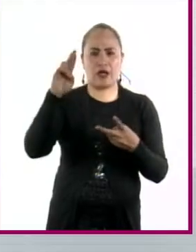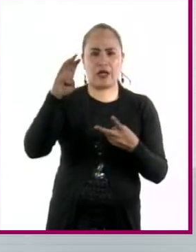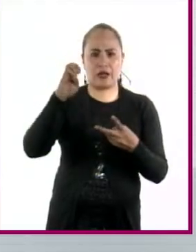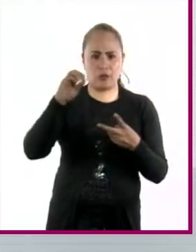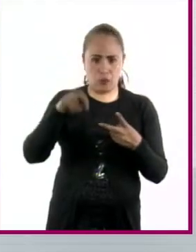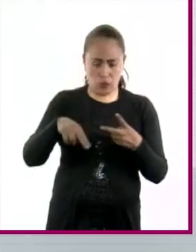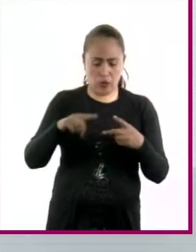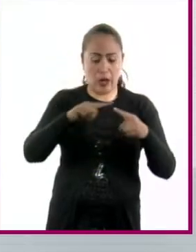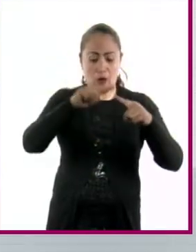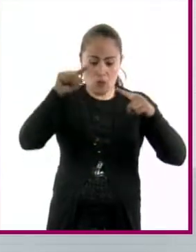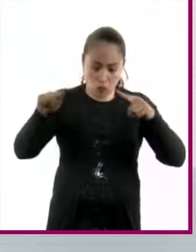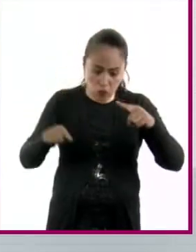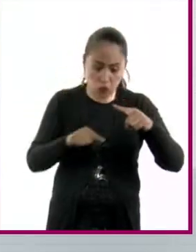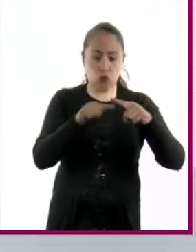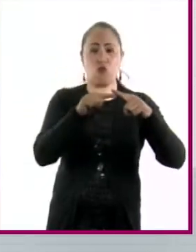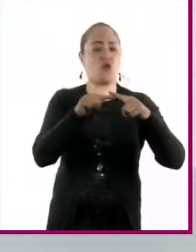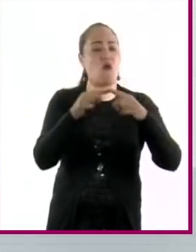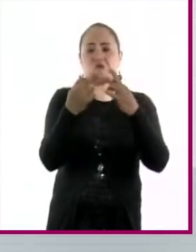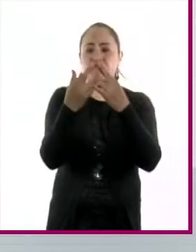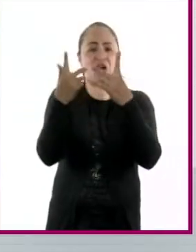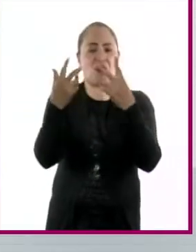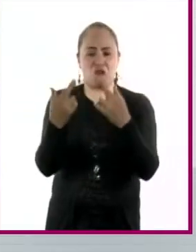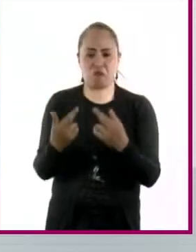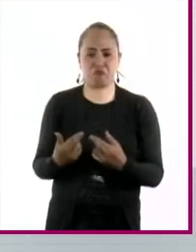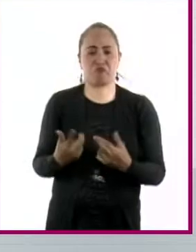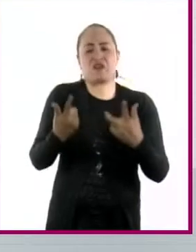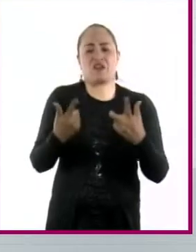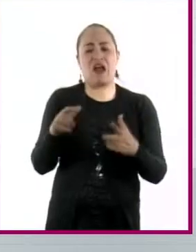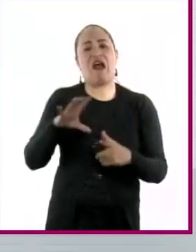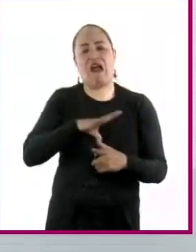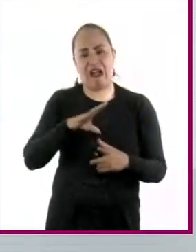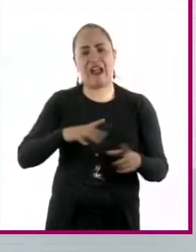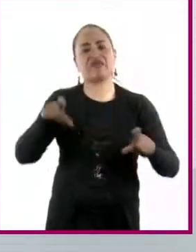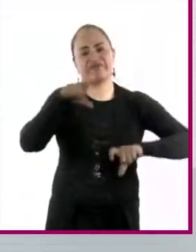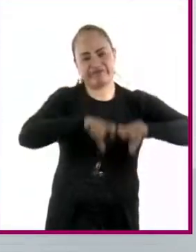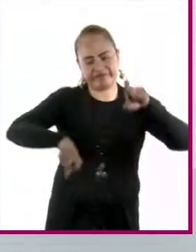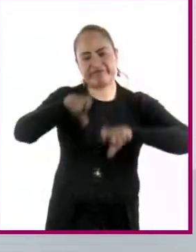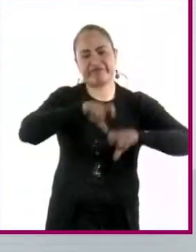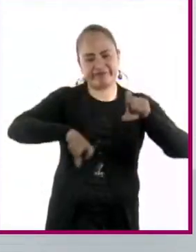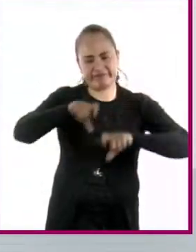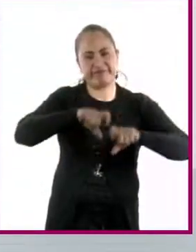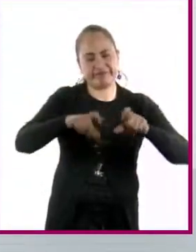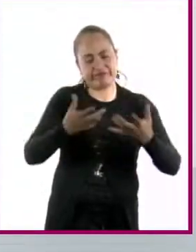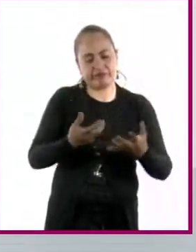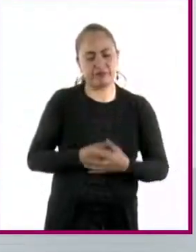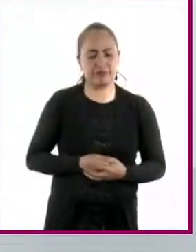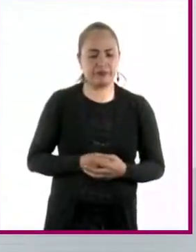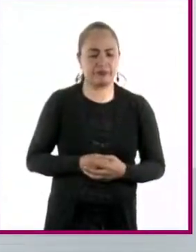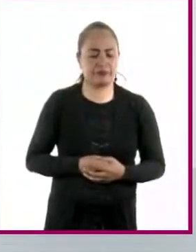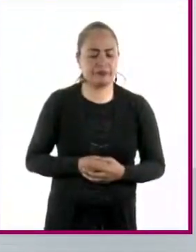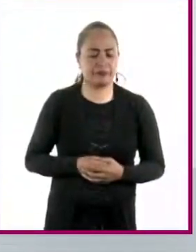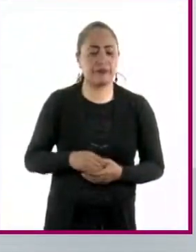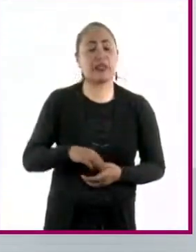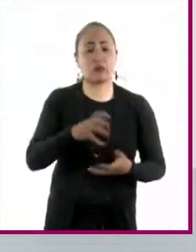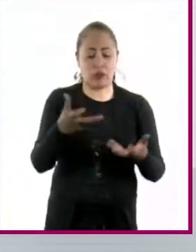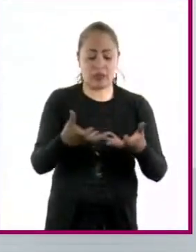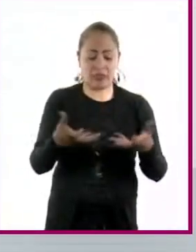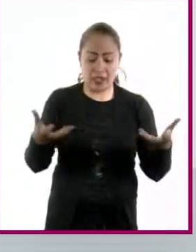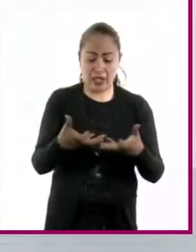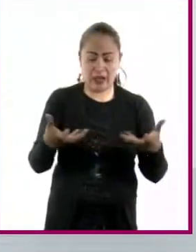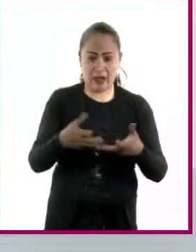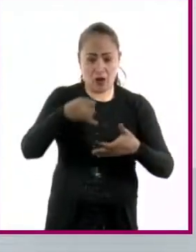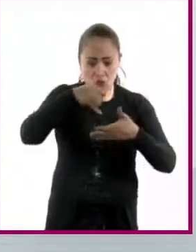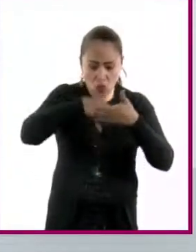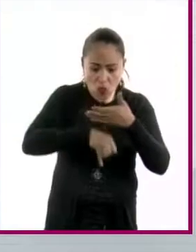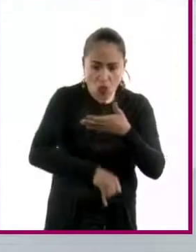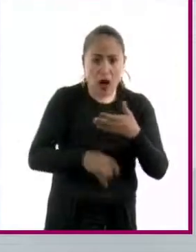partes sintéticas de estos nutrientes. Y después todo lo que no se queda en el suelo se va al agua